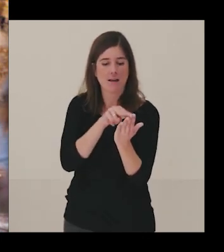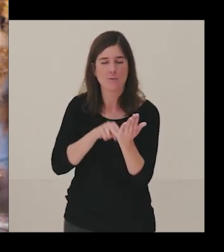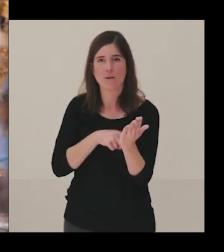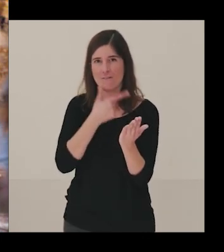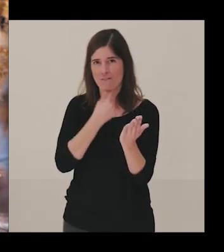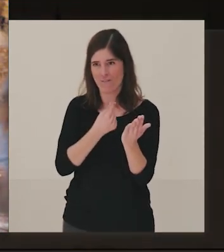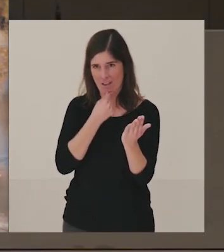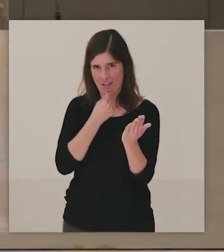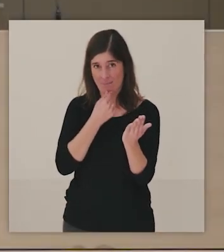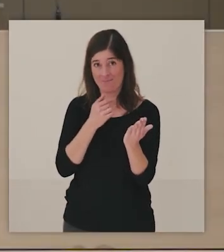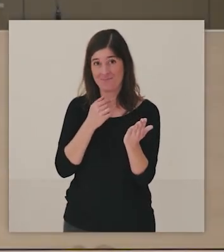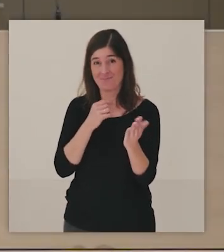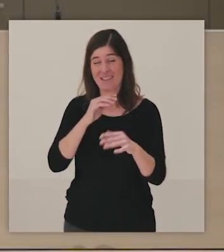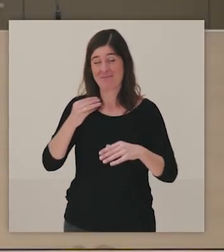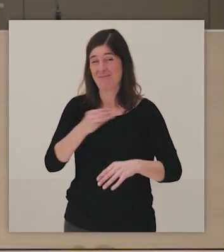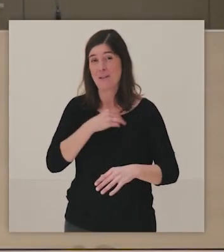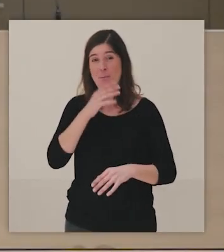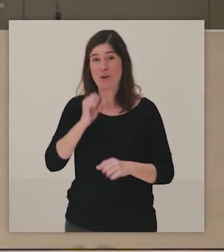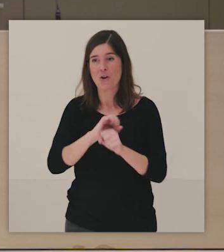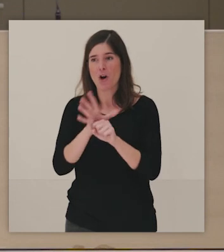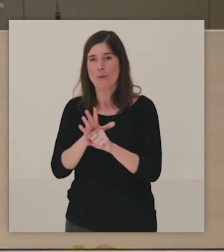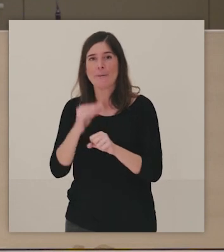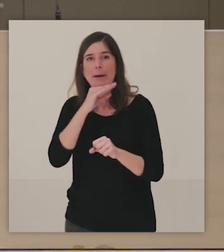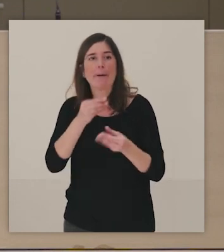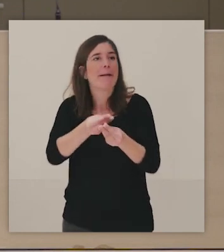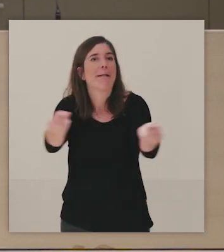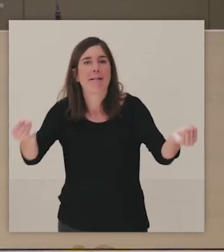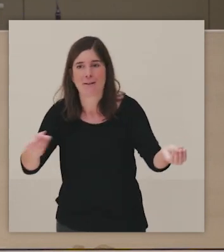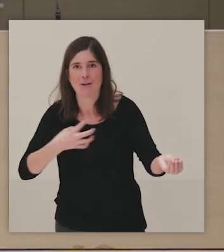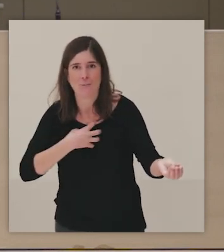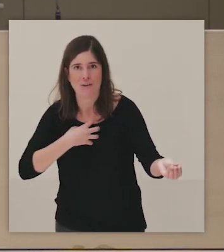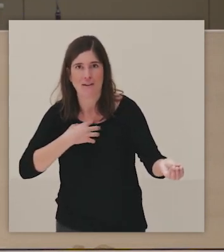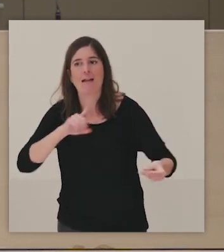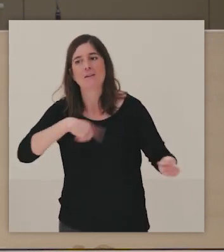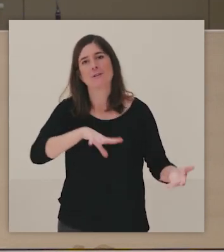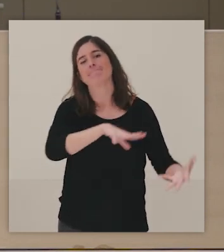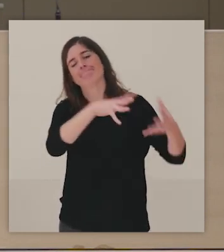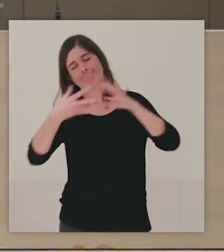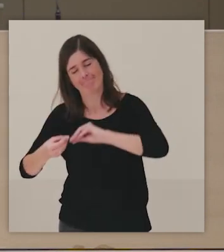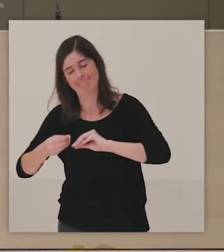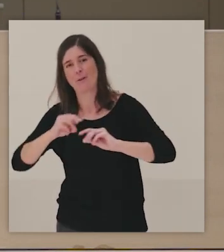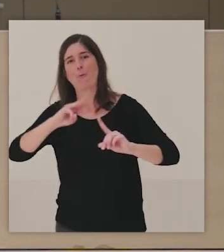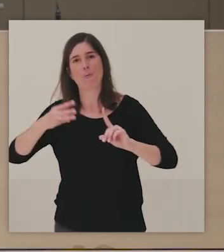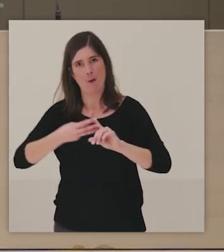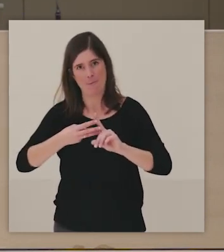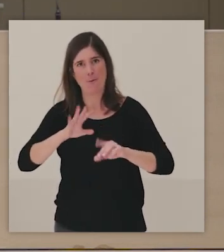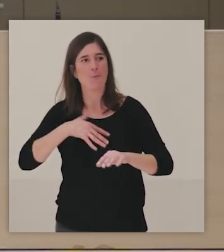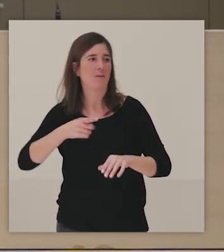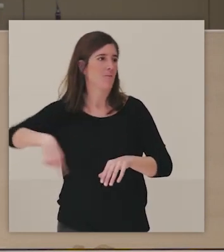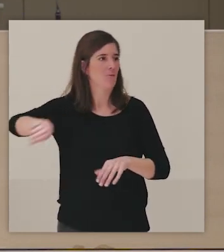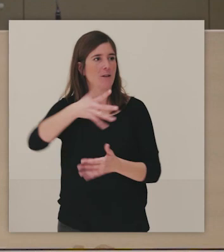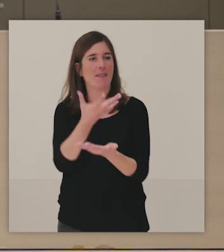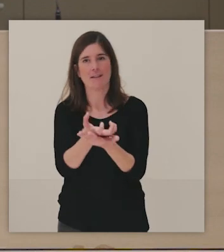inclusión y está en papel, pero está también en digital, la podéis descargar, la guía accesible y